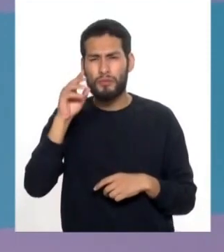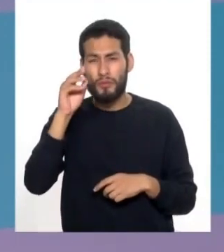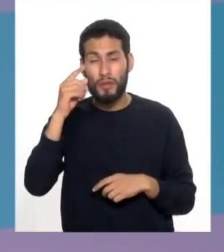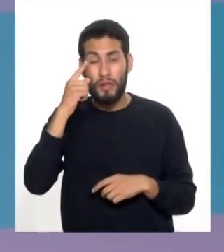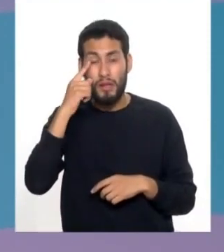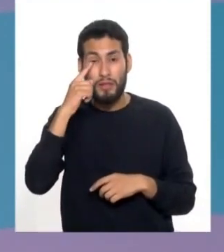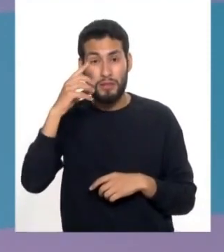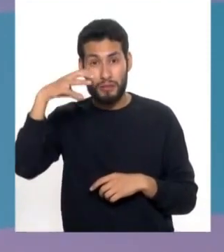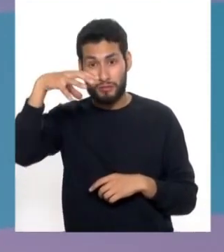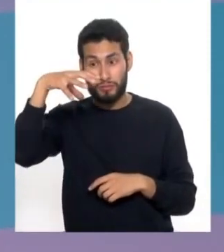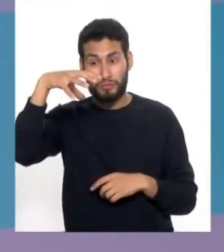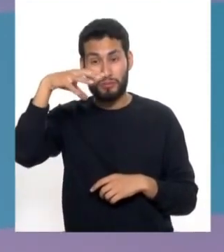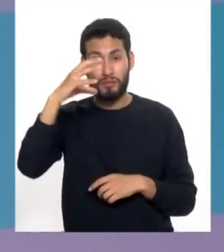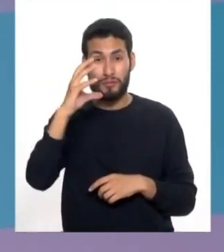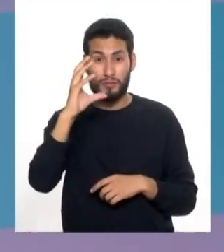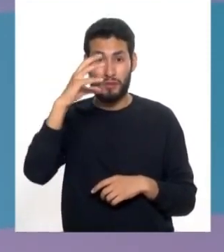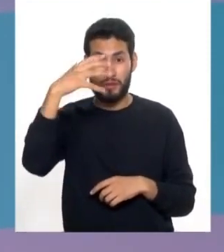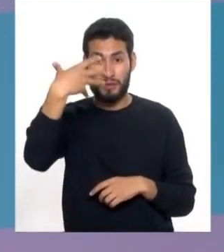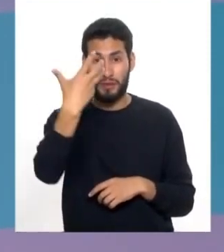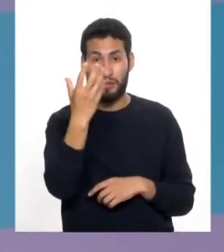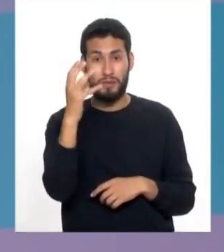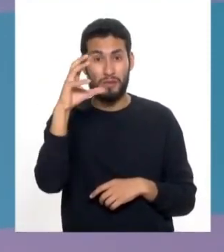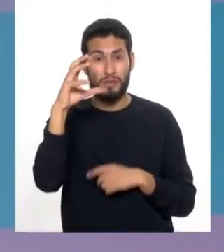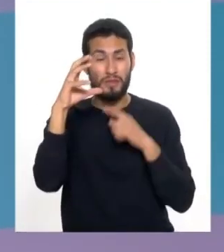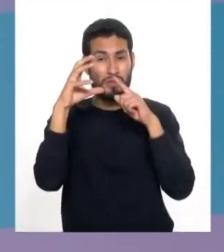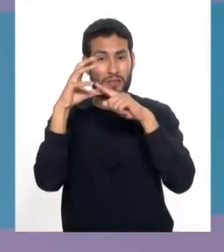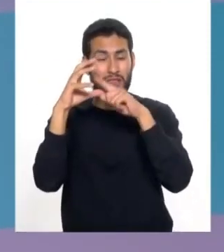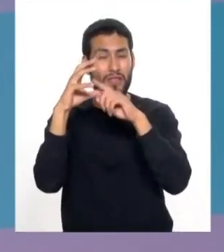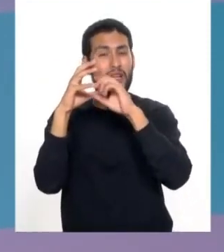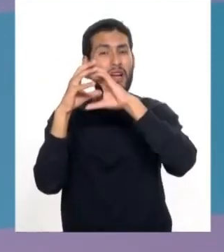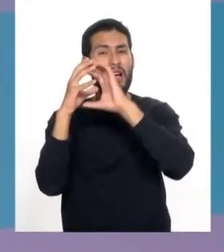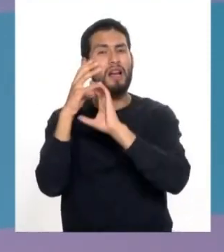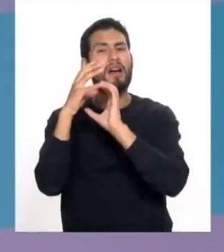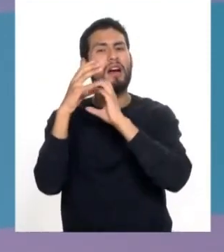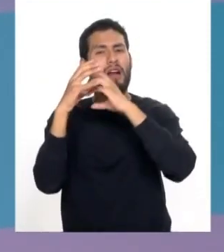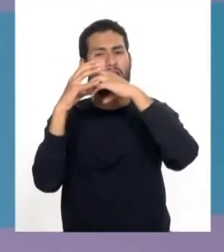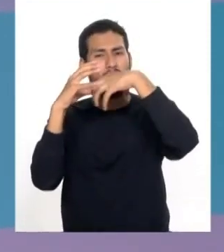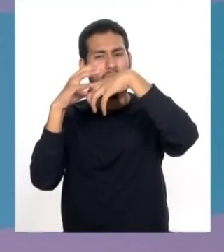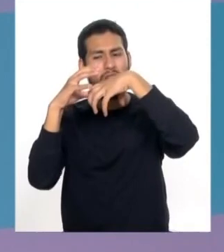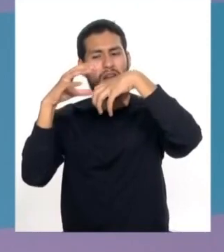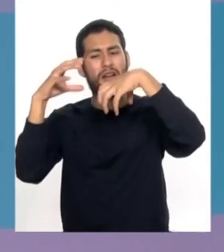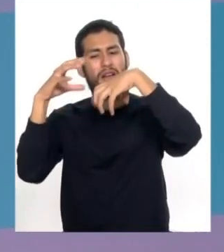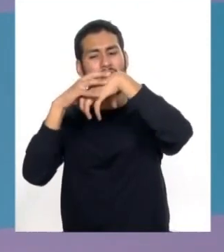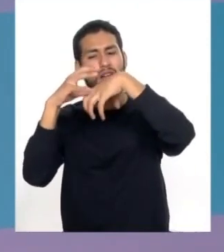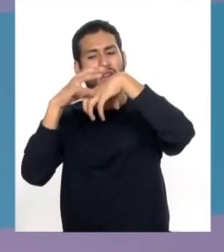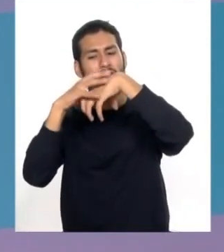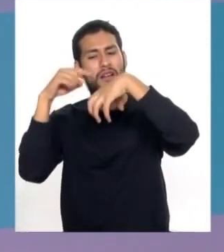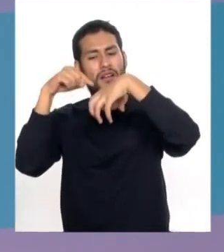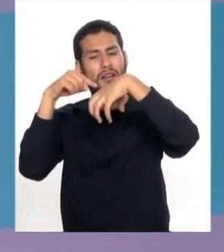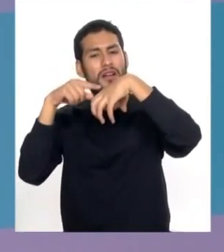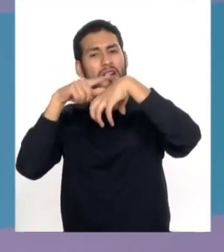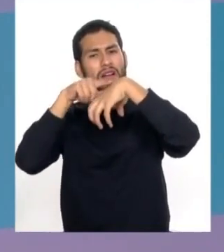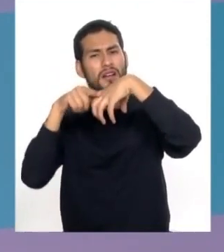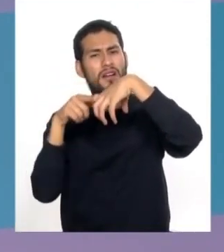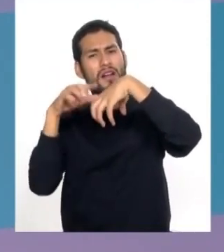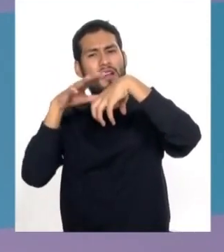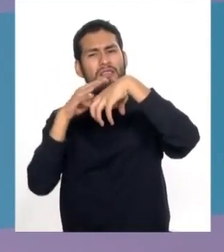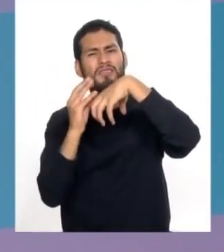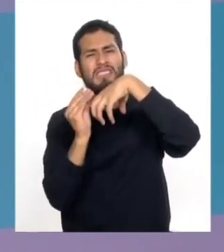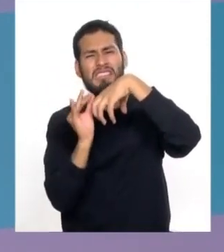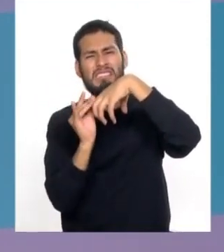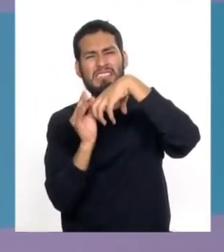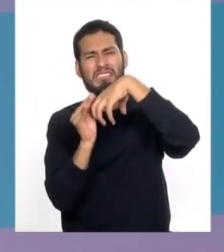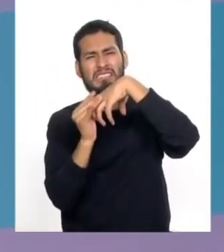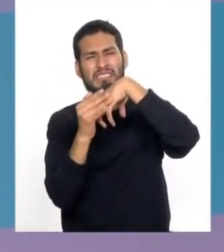cristalino. El cristalino es un tejido que tenemos interno que se va poniendo opaco, haciendo que la visión se vea más